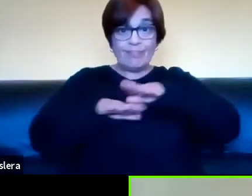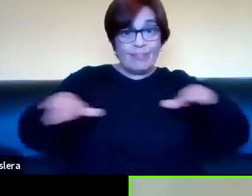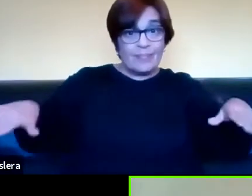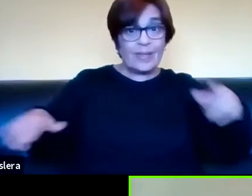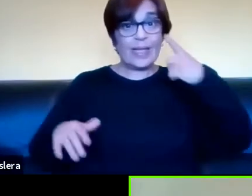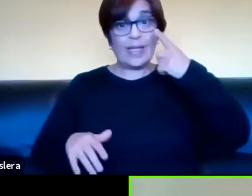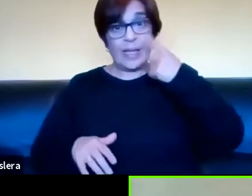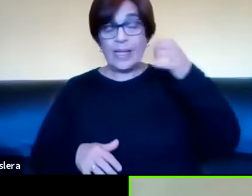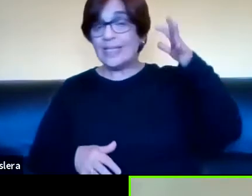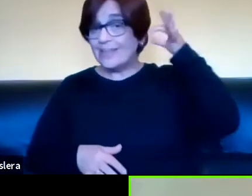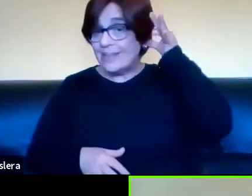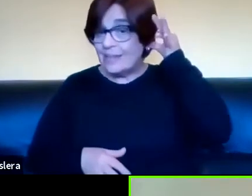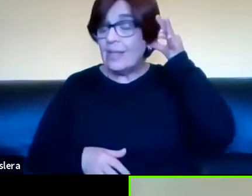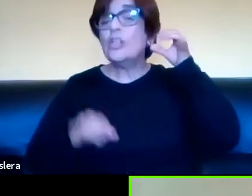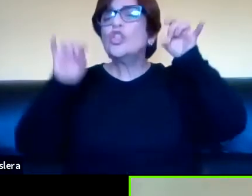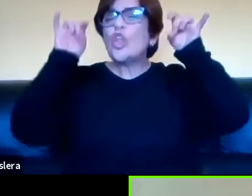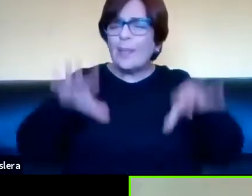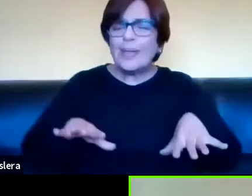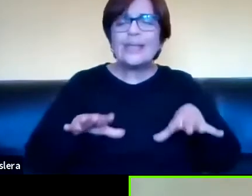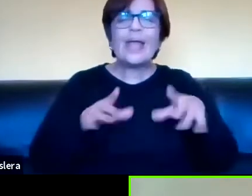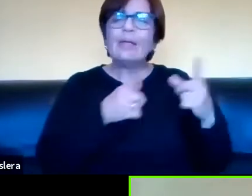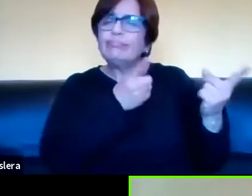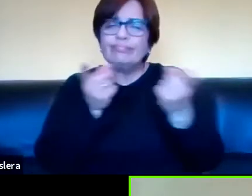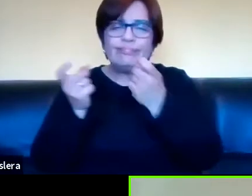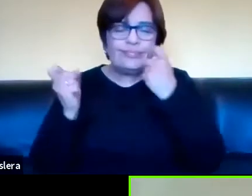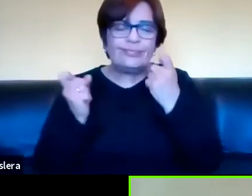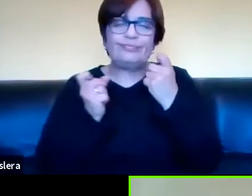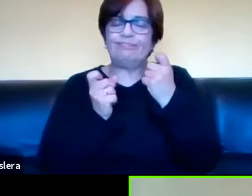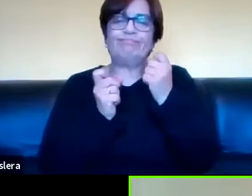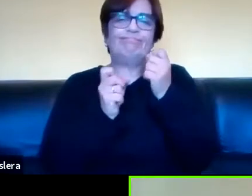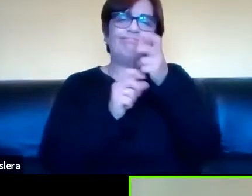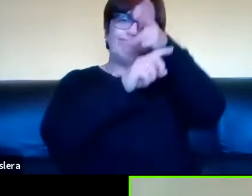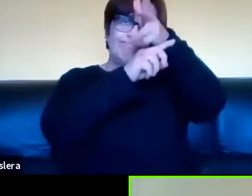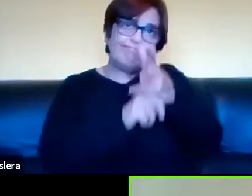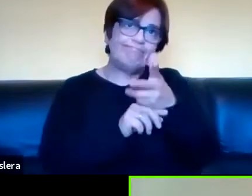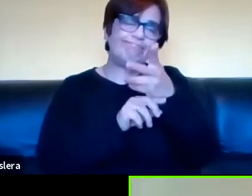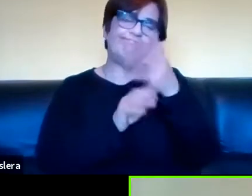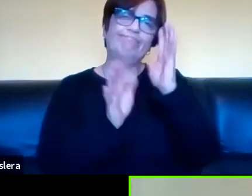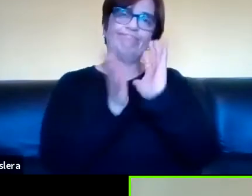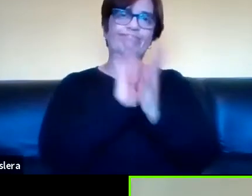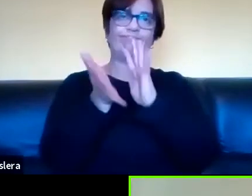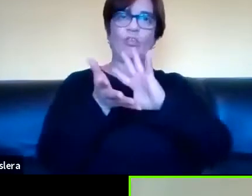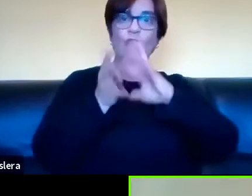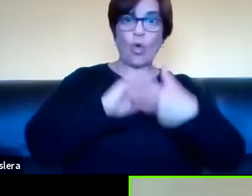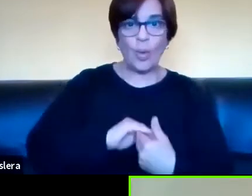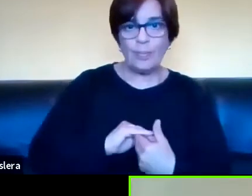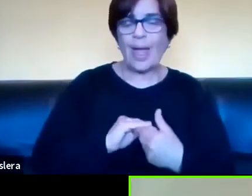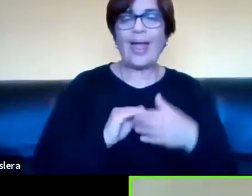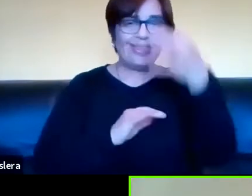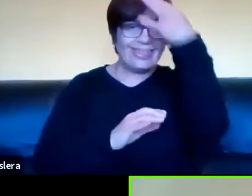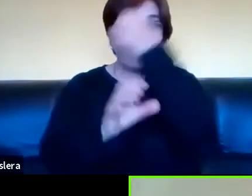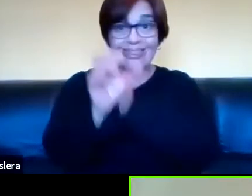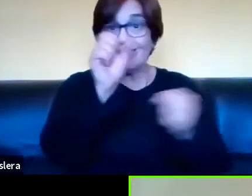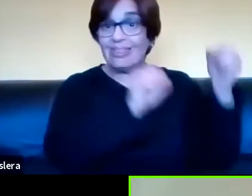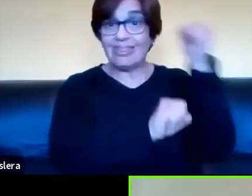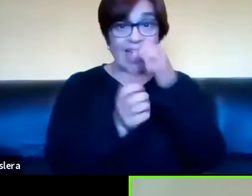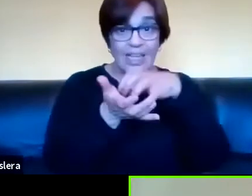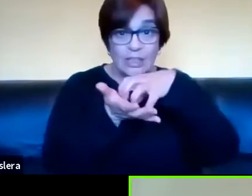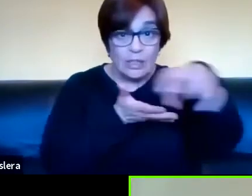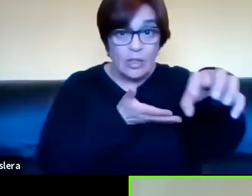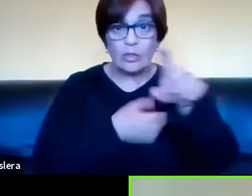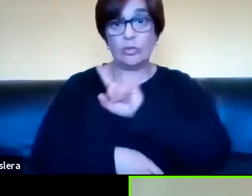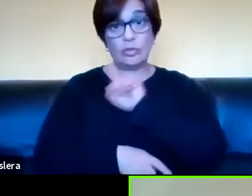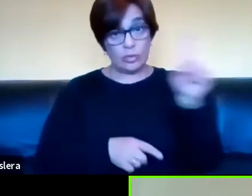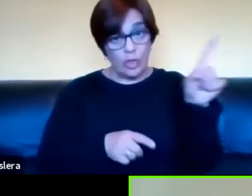estudiantes no solo tienen que aprender a escribir o a visograbar como tecnologías sino que tienen que aprender